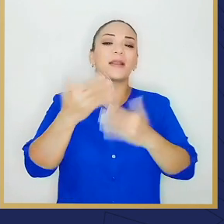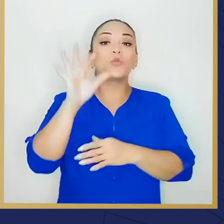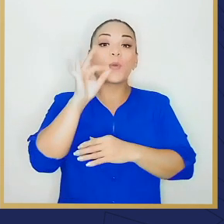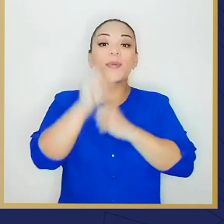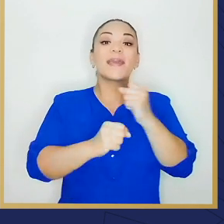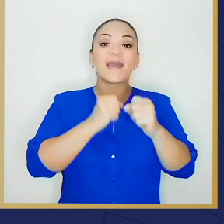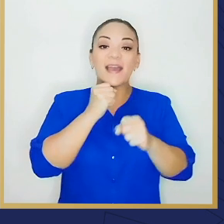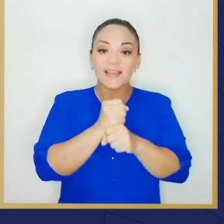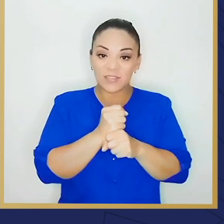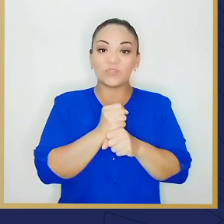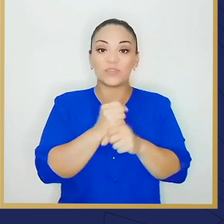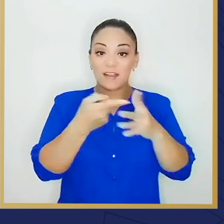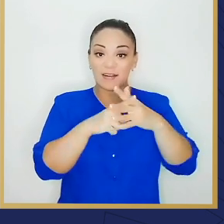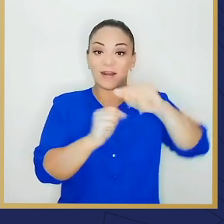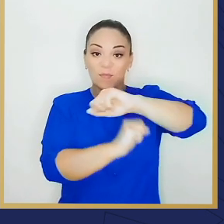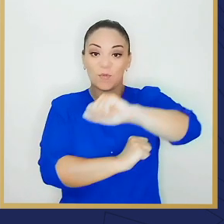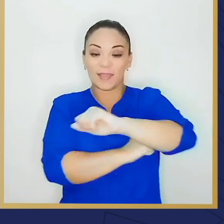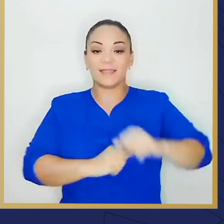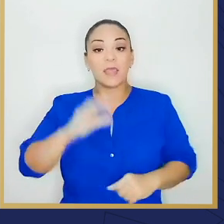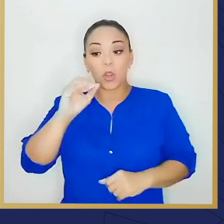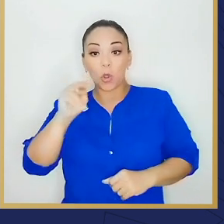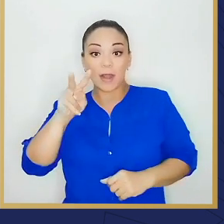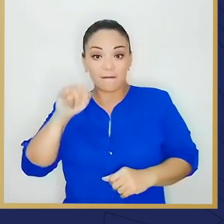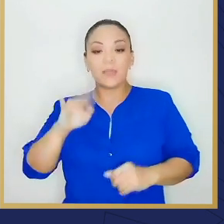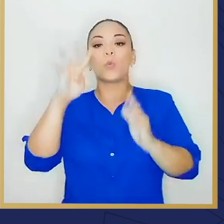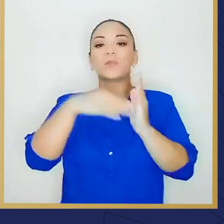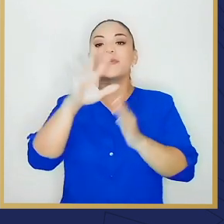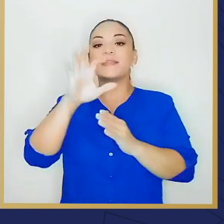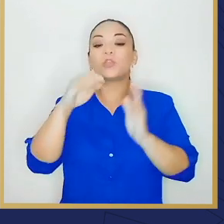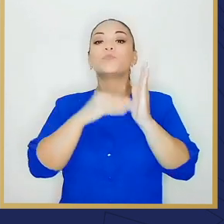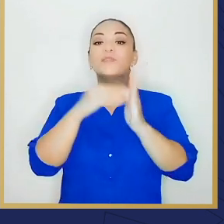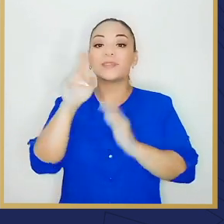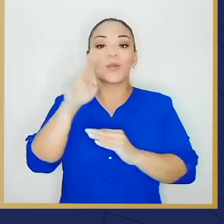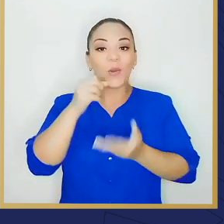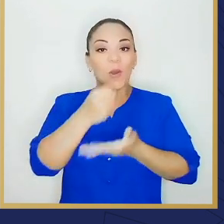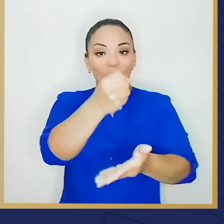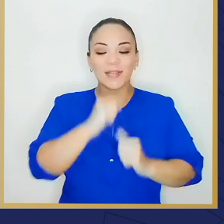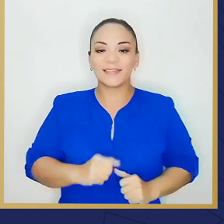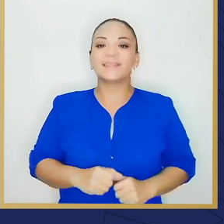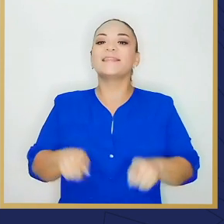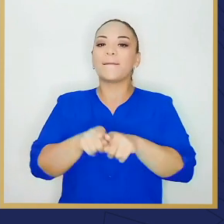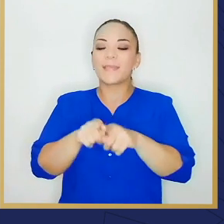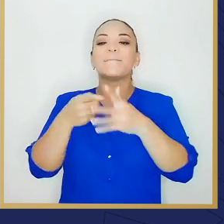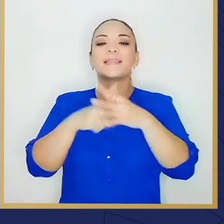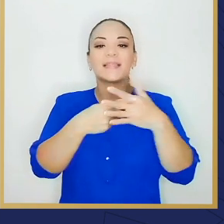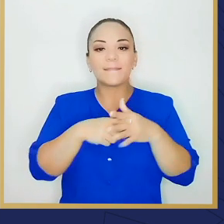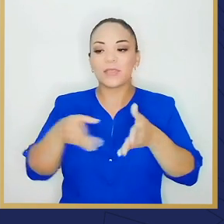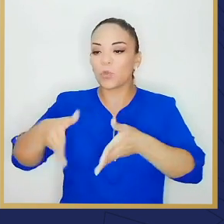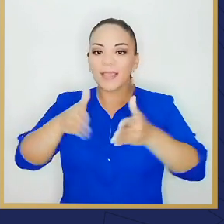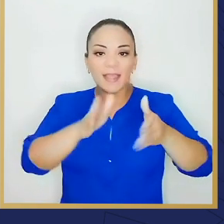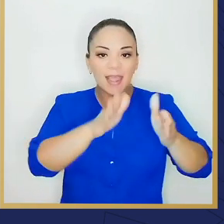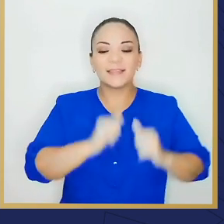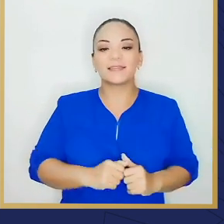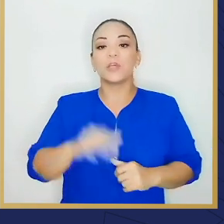más nueve años, Conavia ha invertido 4 mil 500 millones de pesos para el mantenimiento y reparación de